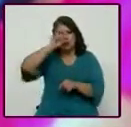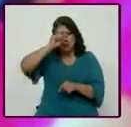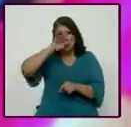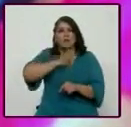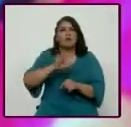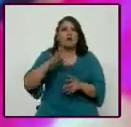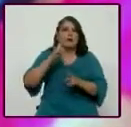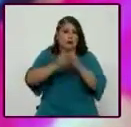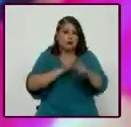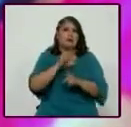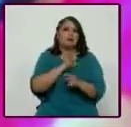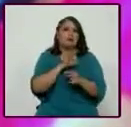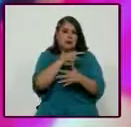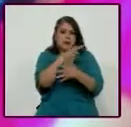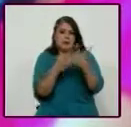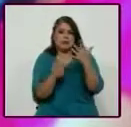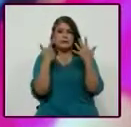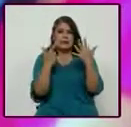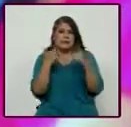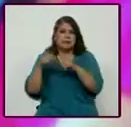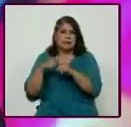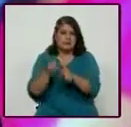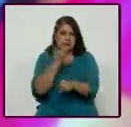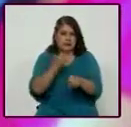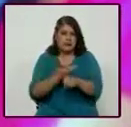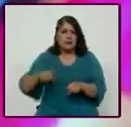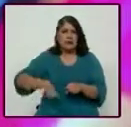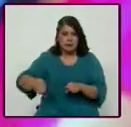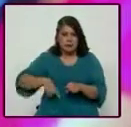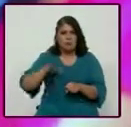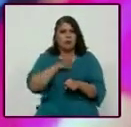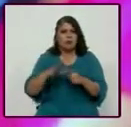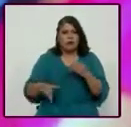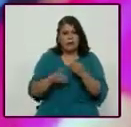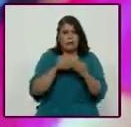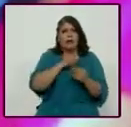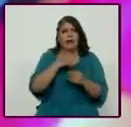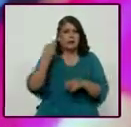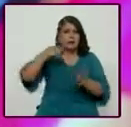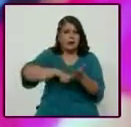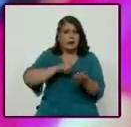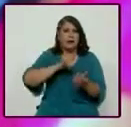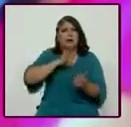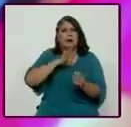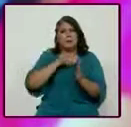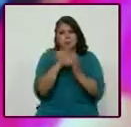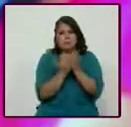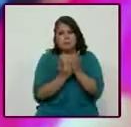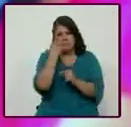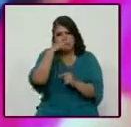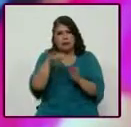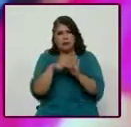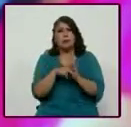estuviera integrado por siete secretarías de Estado, que hoy en día así se marca de acuerdo a la normatividad, pero también por el